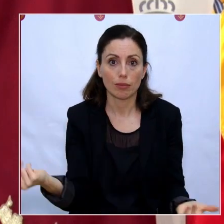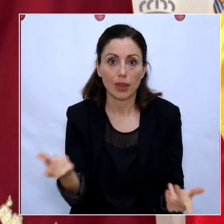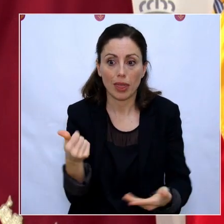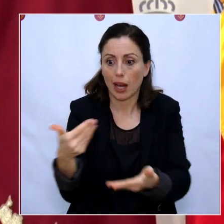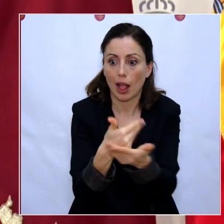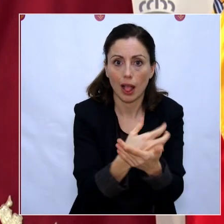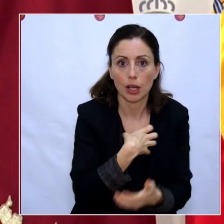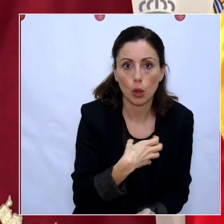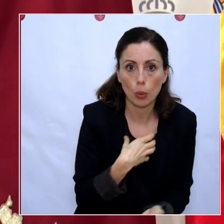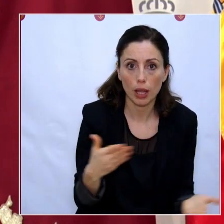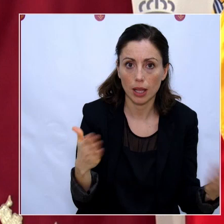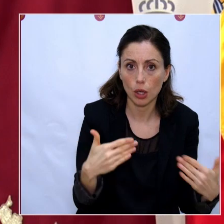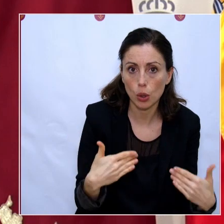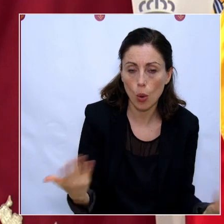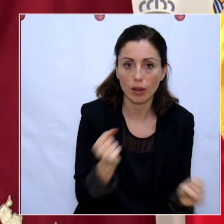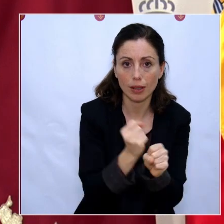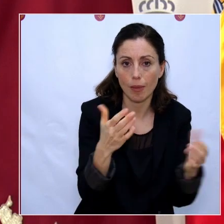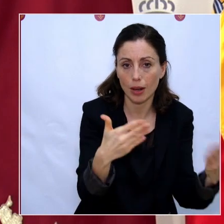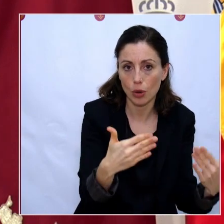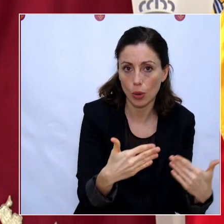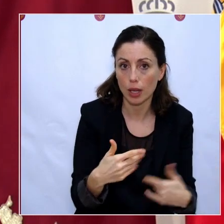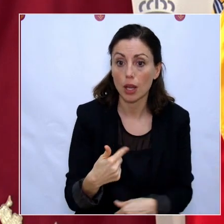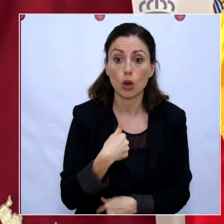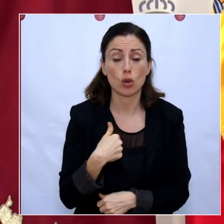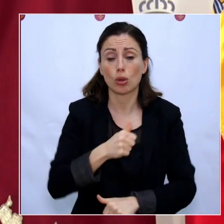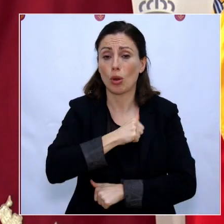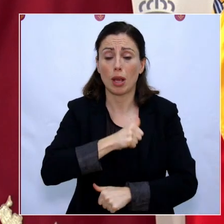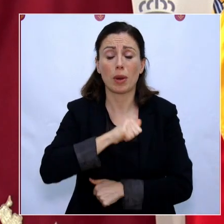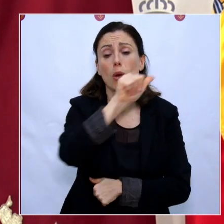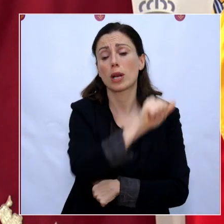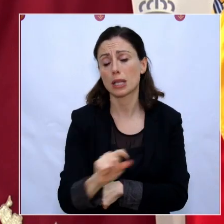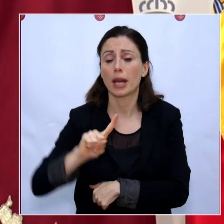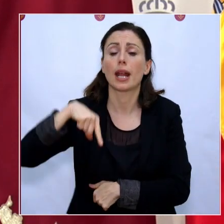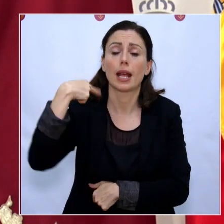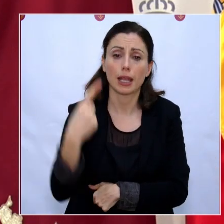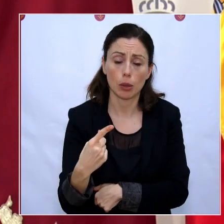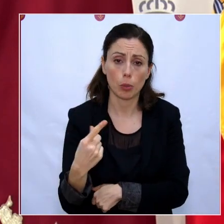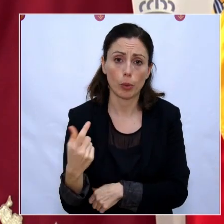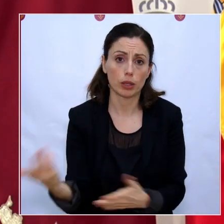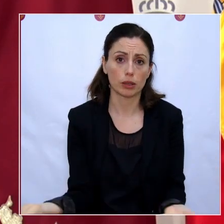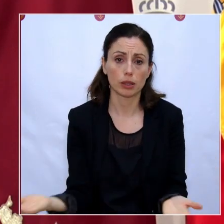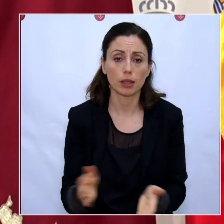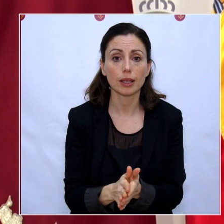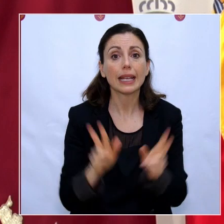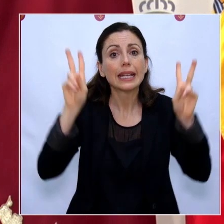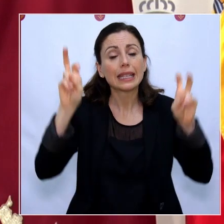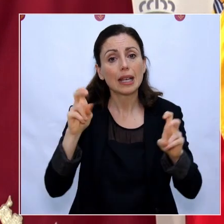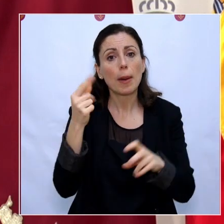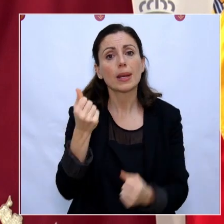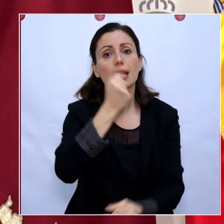En esto tampoco podemos esperar otra semana para que nos hagan caso. Las medidas económicas y de apoyo a las empresas